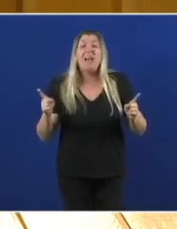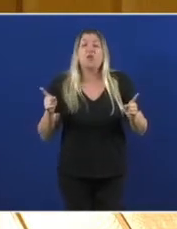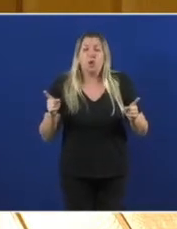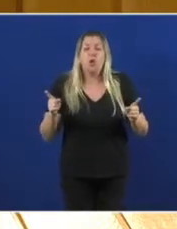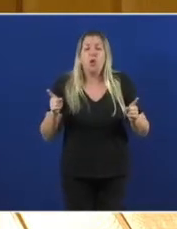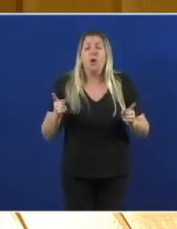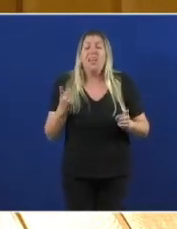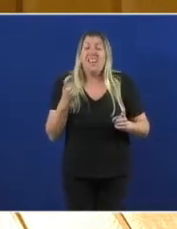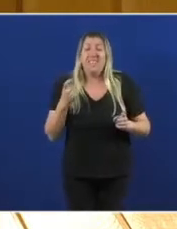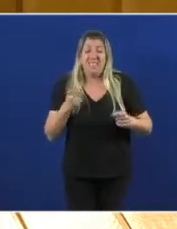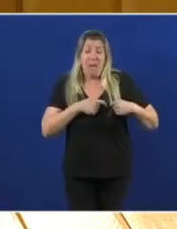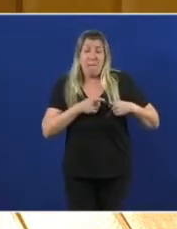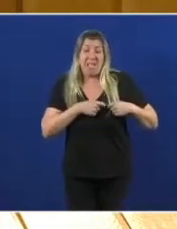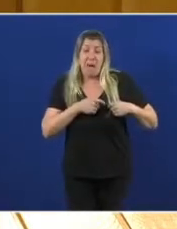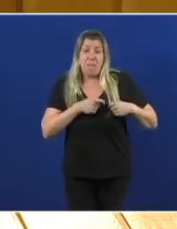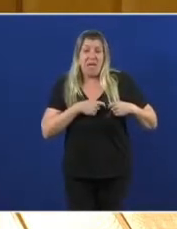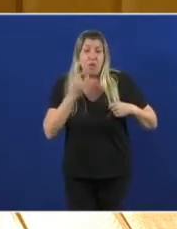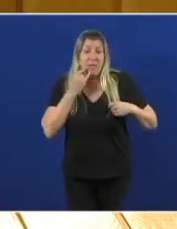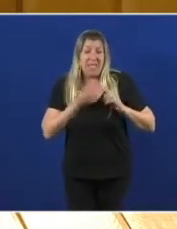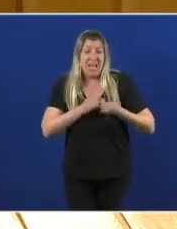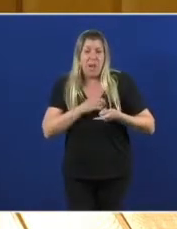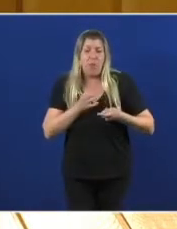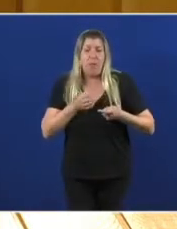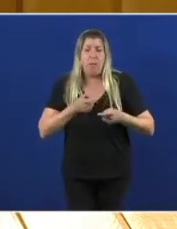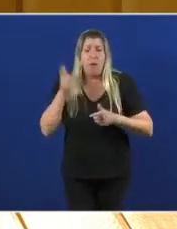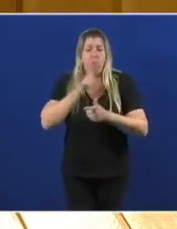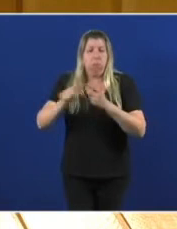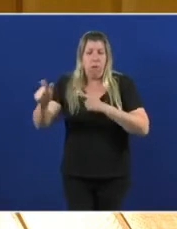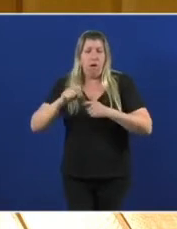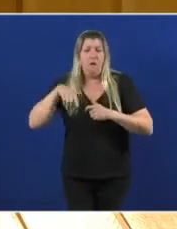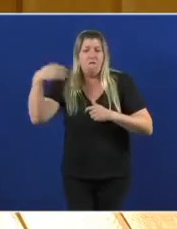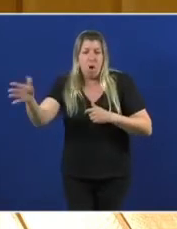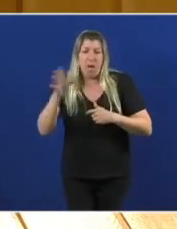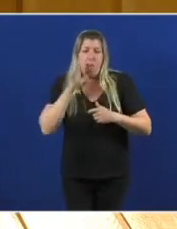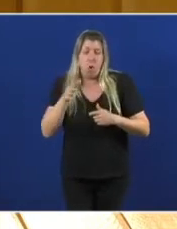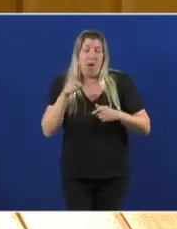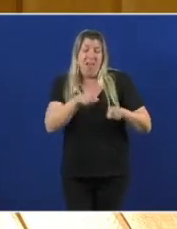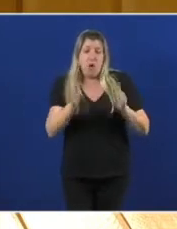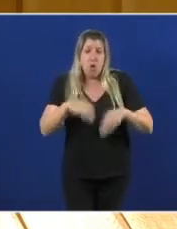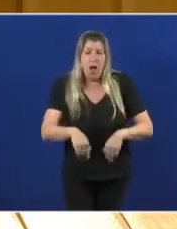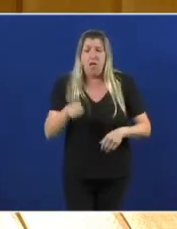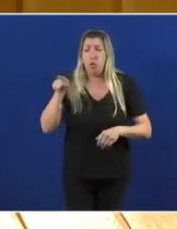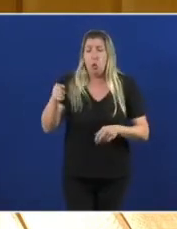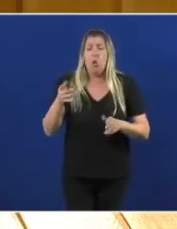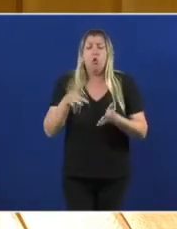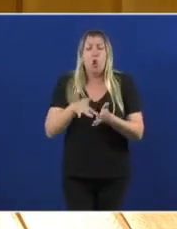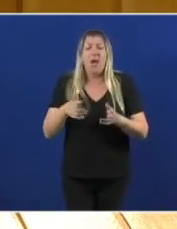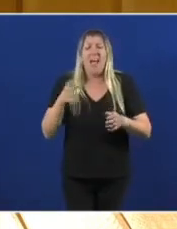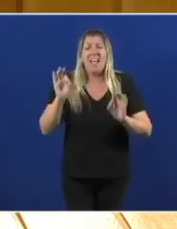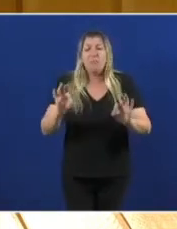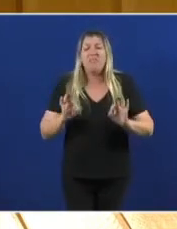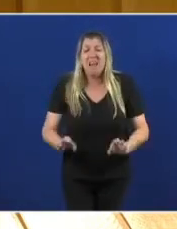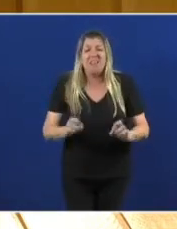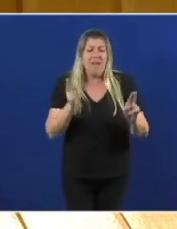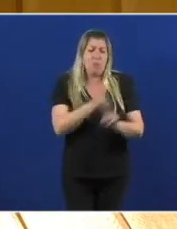lugo ou pregúntelle a veciñanza de Valdehorras despois de que suprimira urología, cardiología, dermatología ou medicina